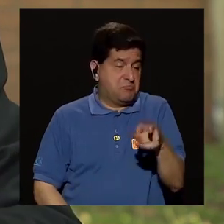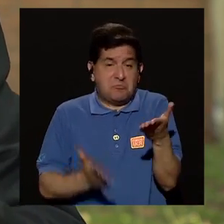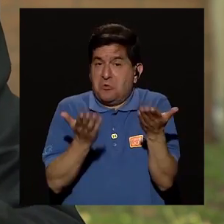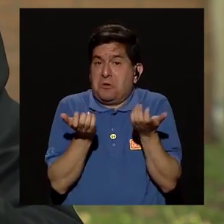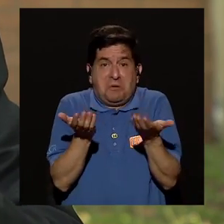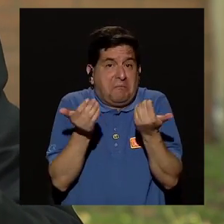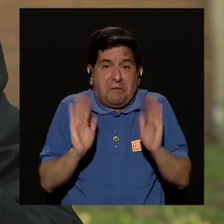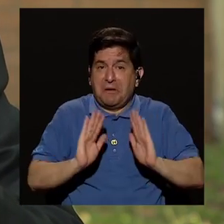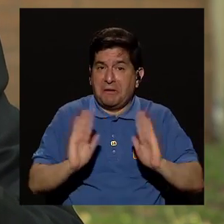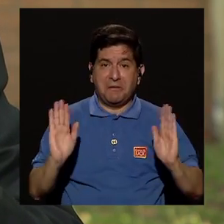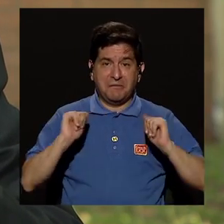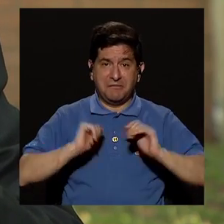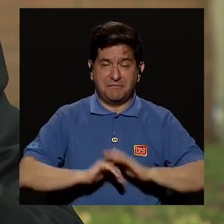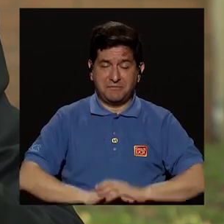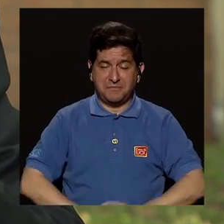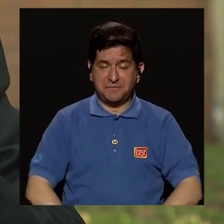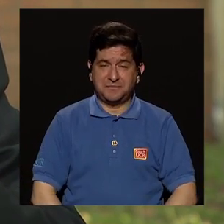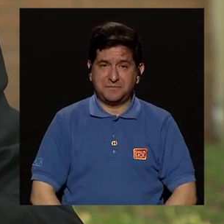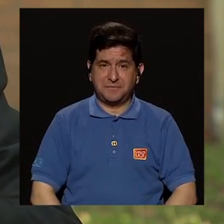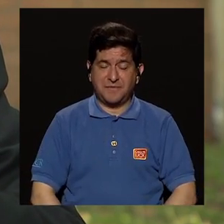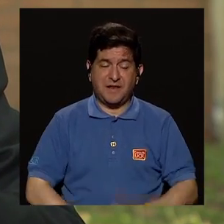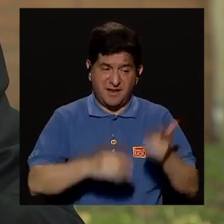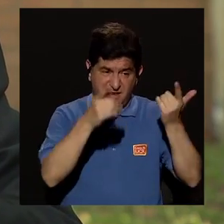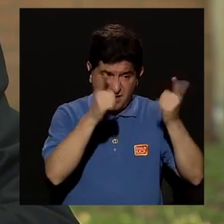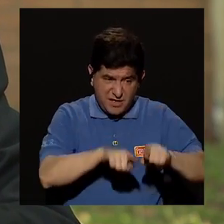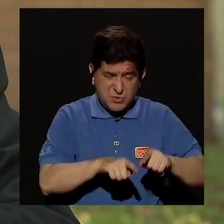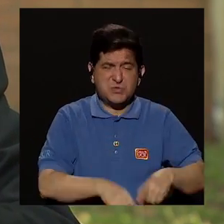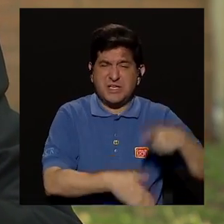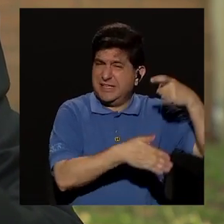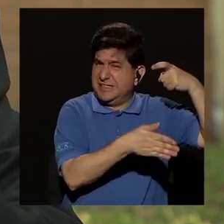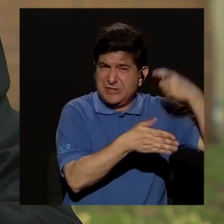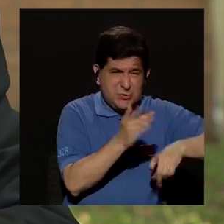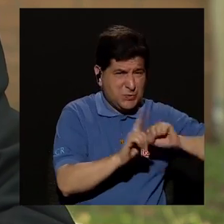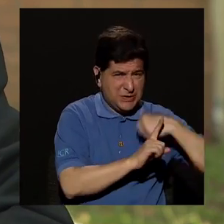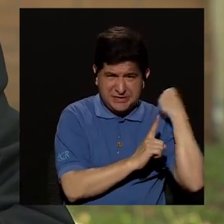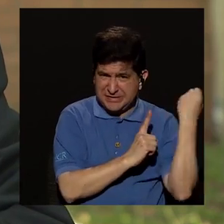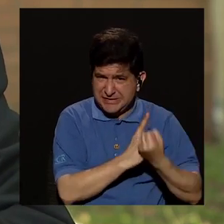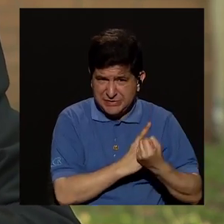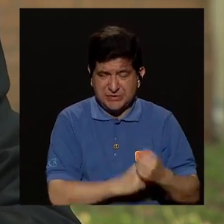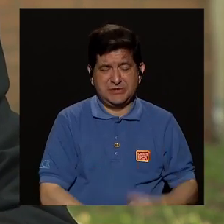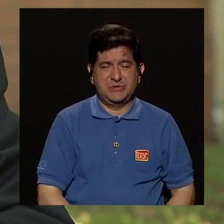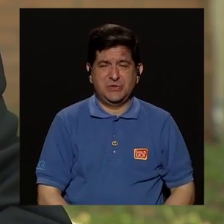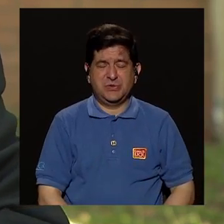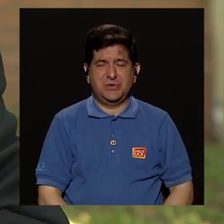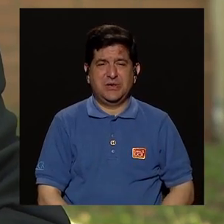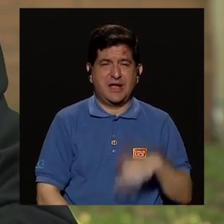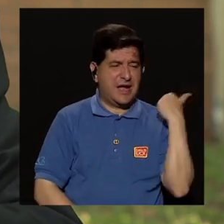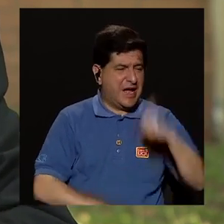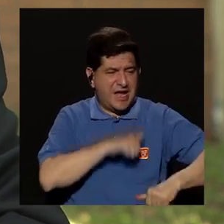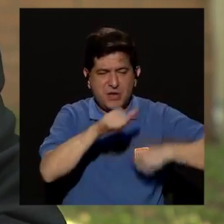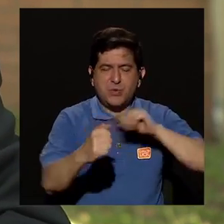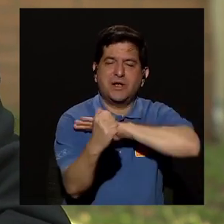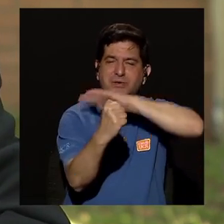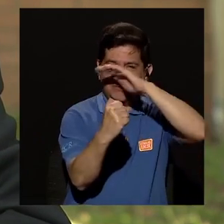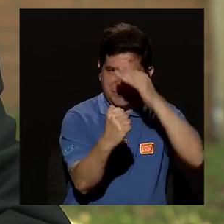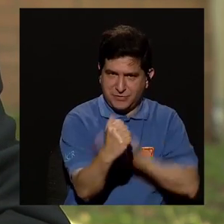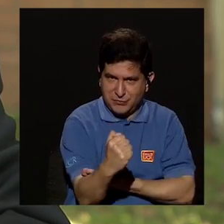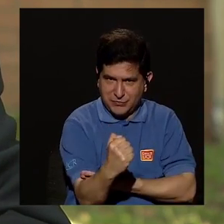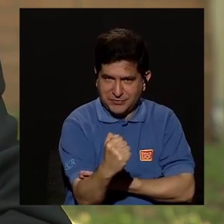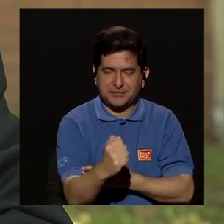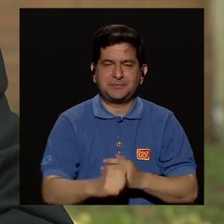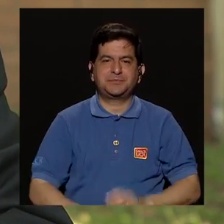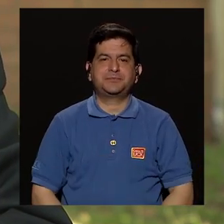porque sí ¿verdad? Eso es que pasa cuando hay mucha rigidez hay un choque de voluntades hay una lucha de poder